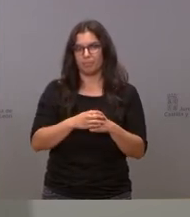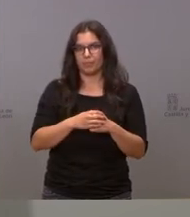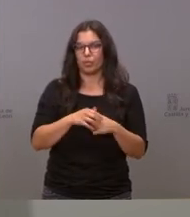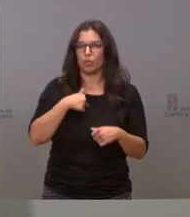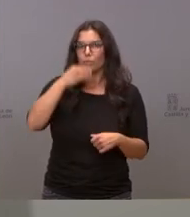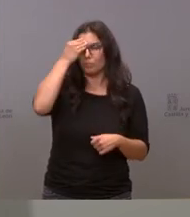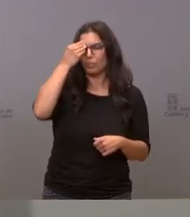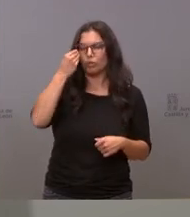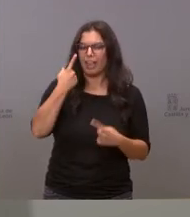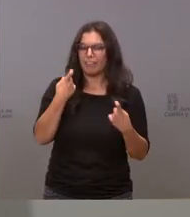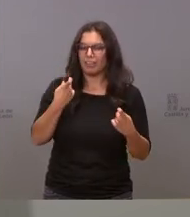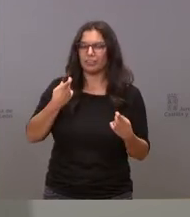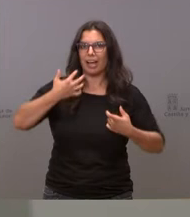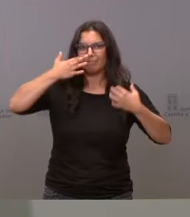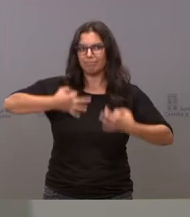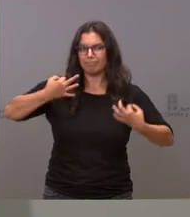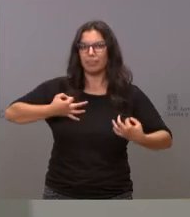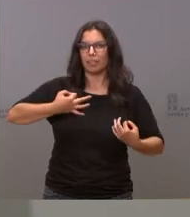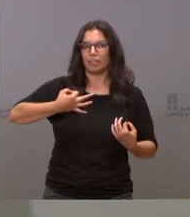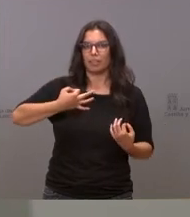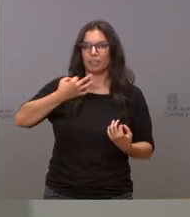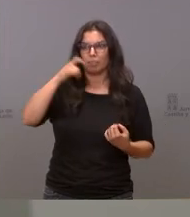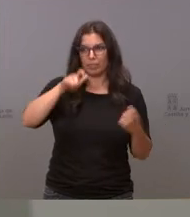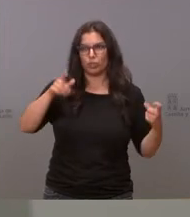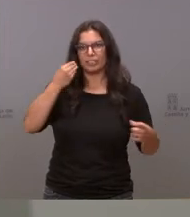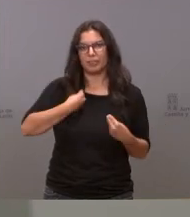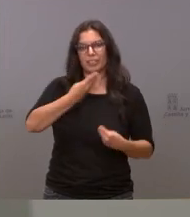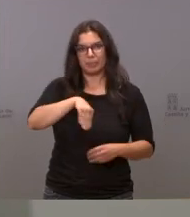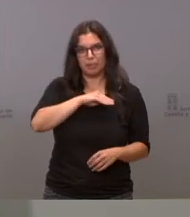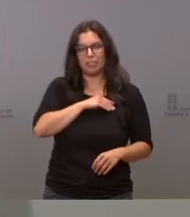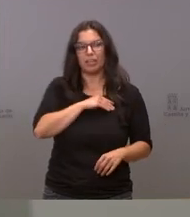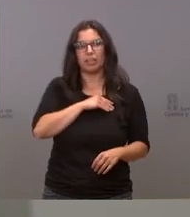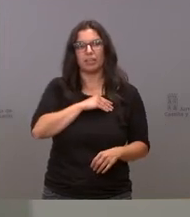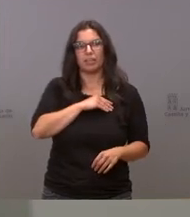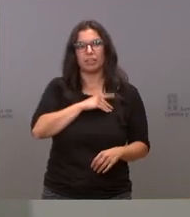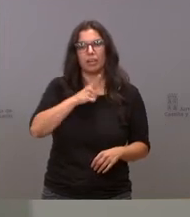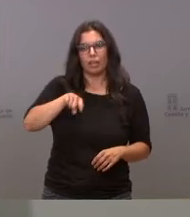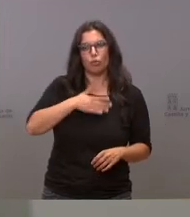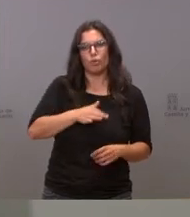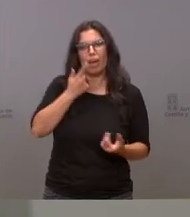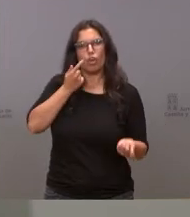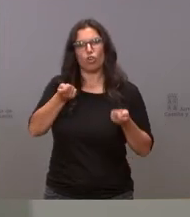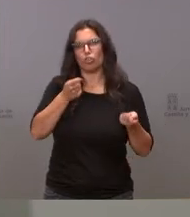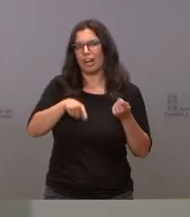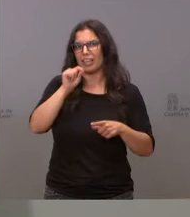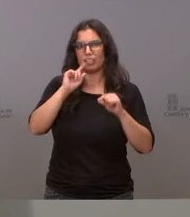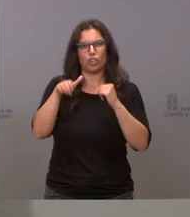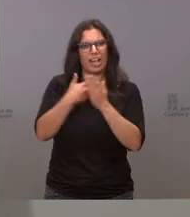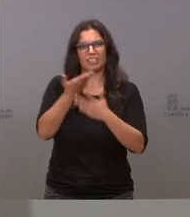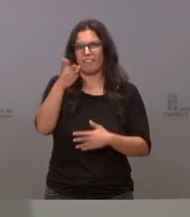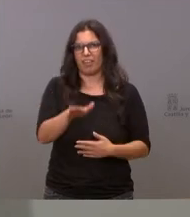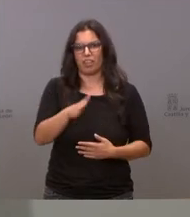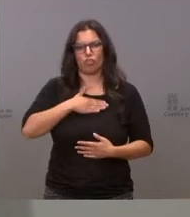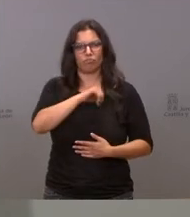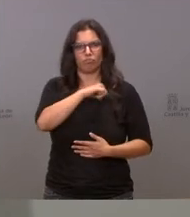necesario garantizar a los ciudadanos españoles que tendrán el control de sus decisiones hasta el final de